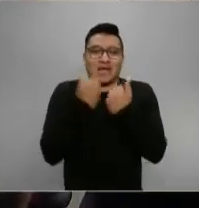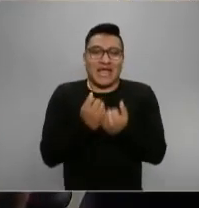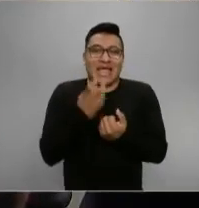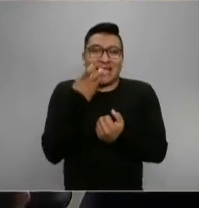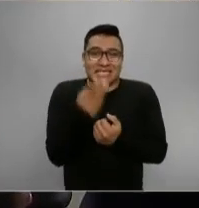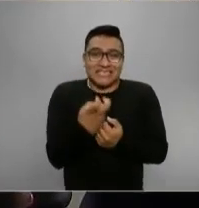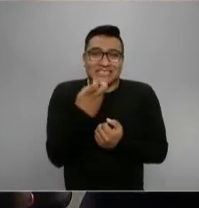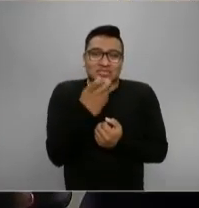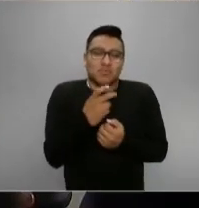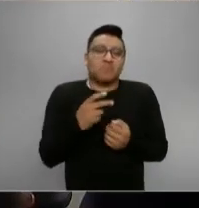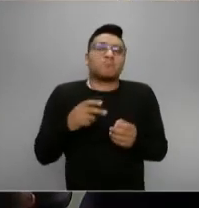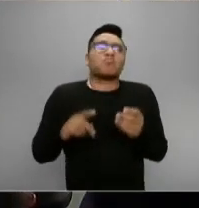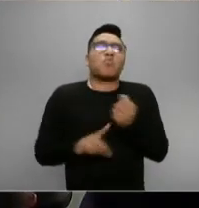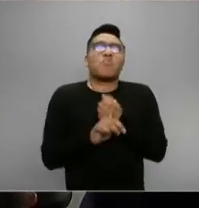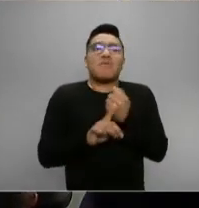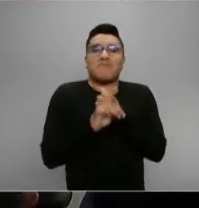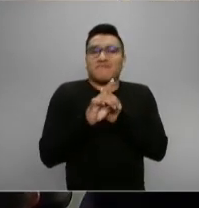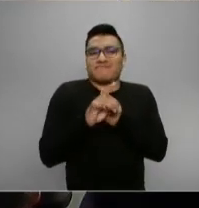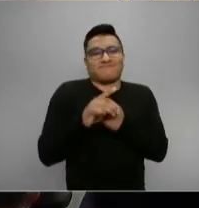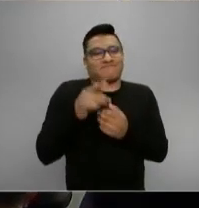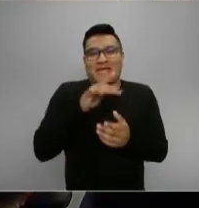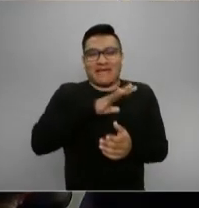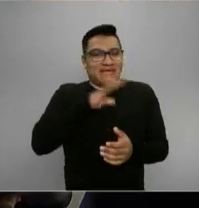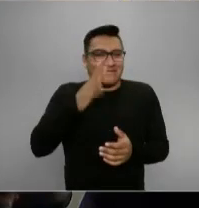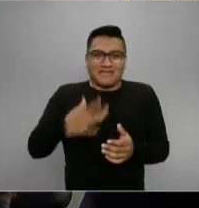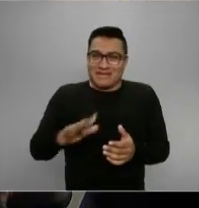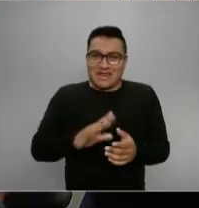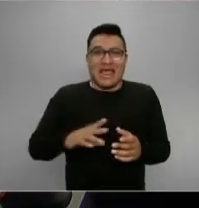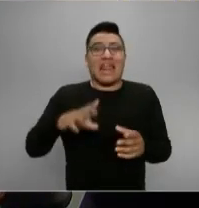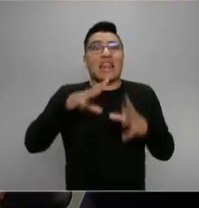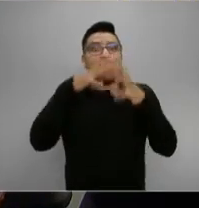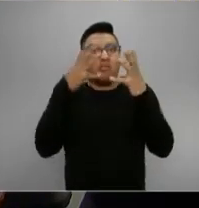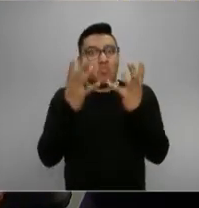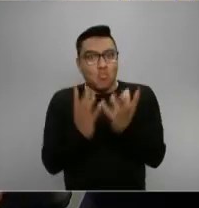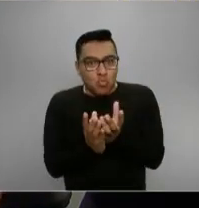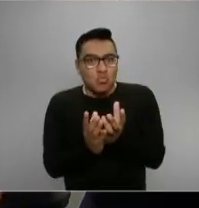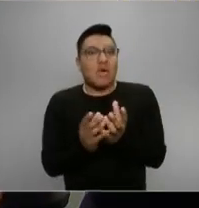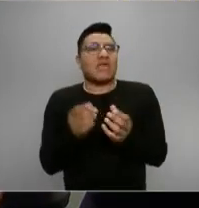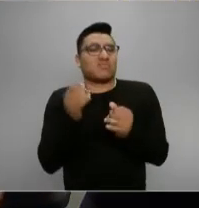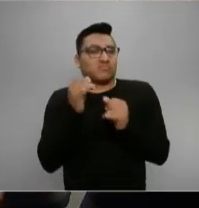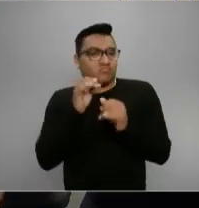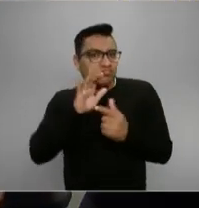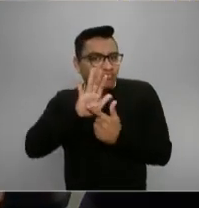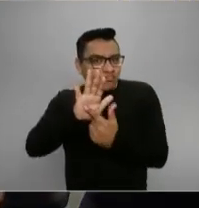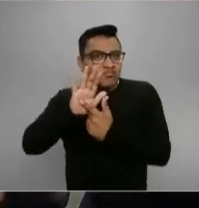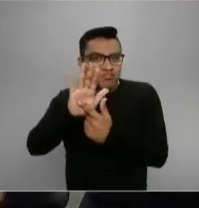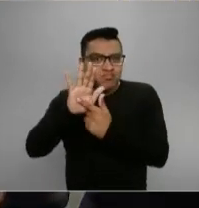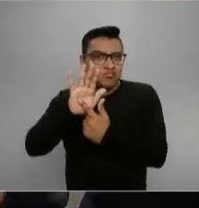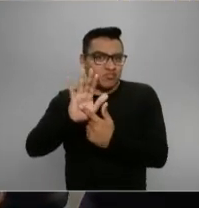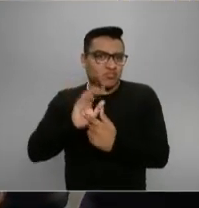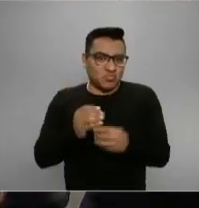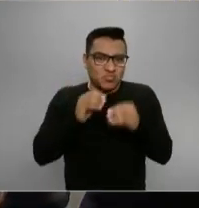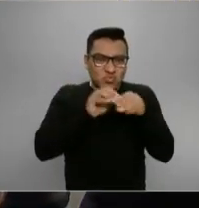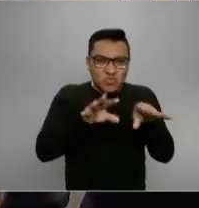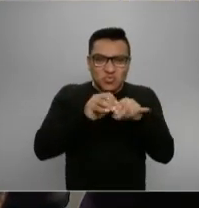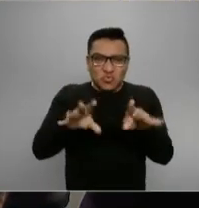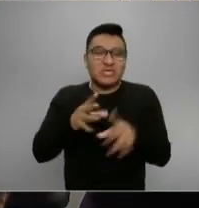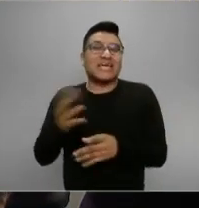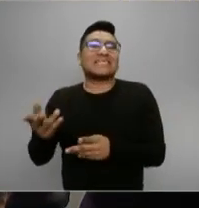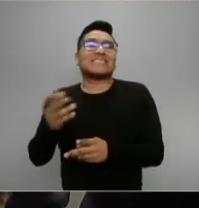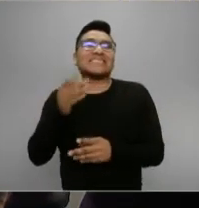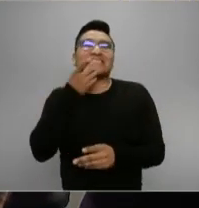mundo ha habido dos o tres publicaciones, algunas más técnicas que otras, que han sugerido un factor 10,